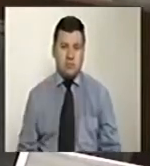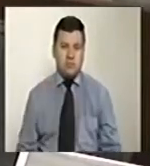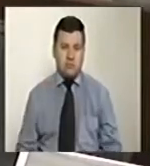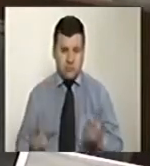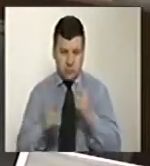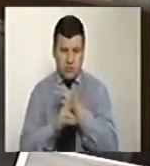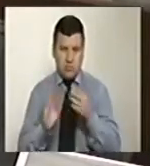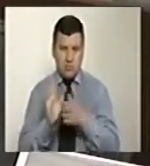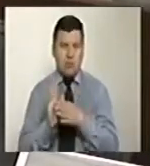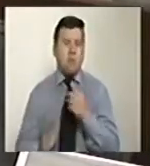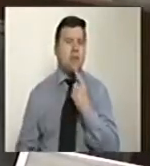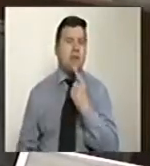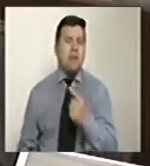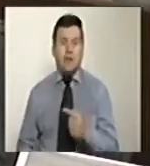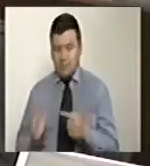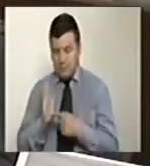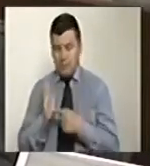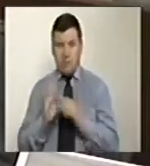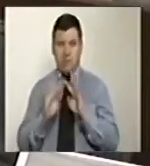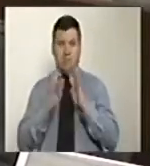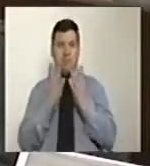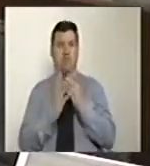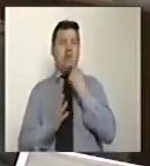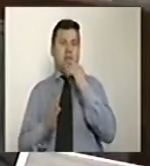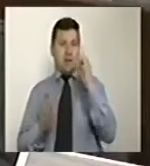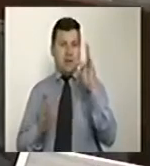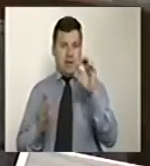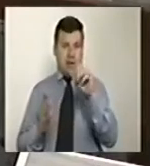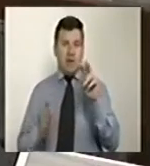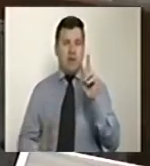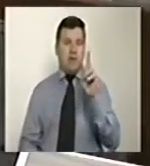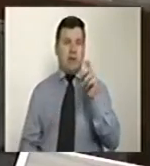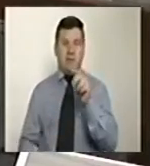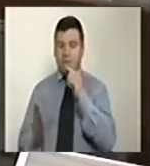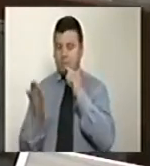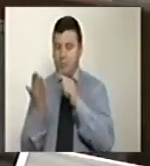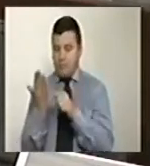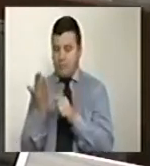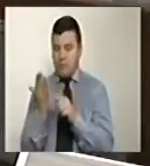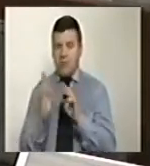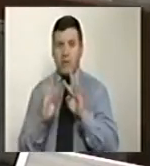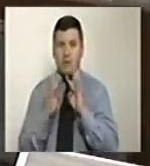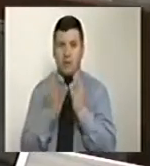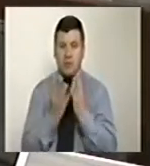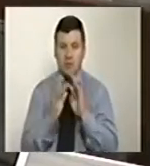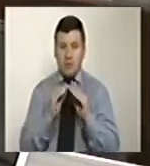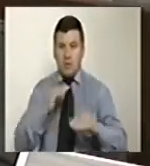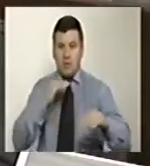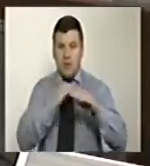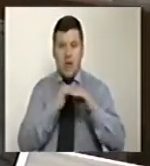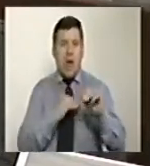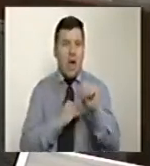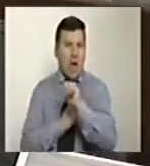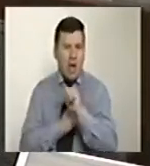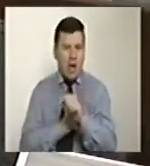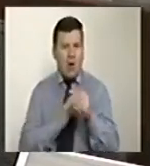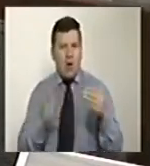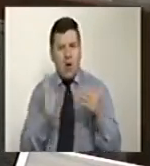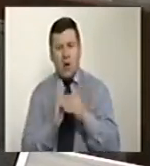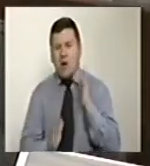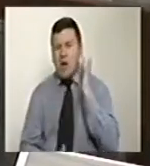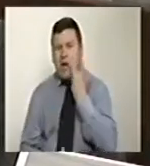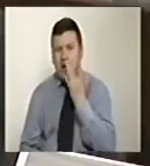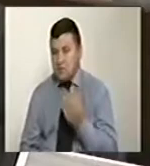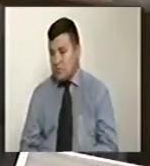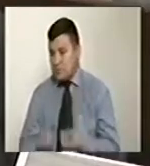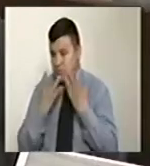violencia contra la mujer. Dice la senadora Tania Vega de Plazas, Comisión Legal para la Equidad de la Mujer, Ataques con Ácido contra